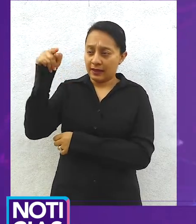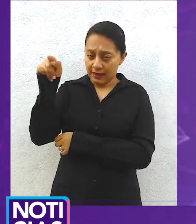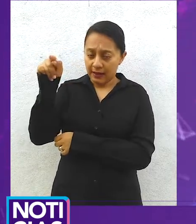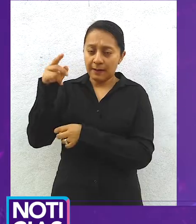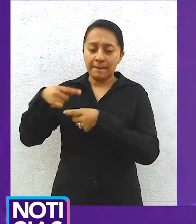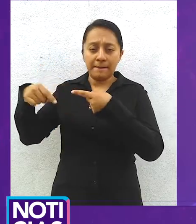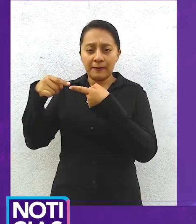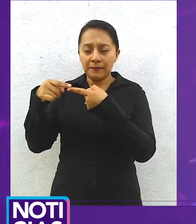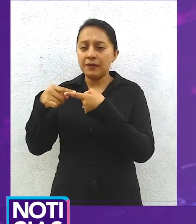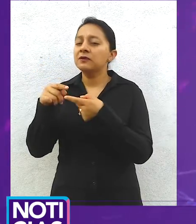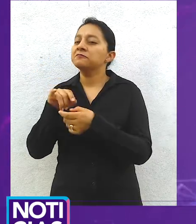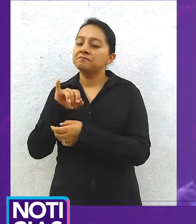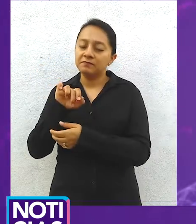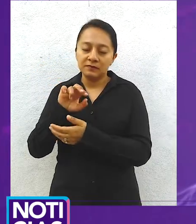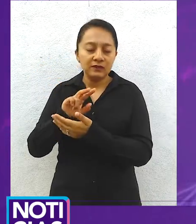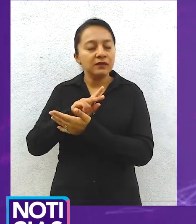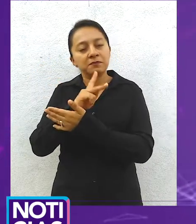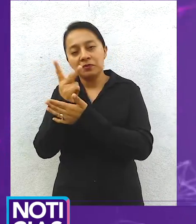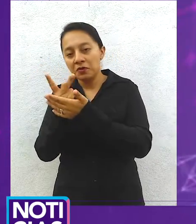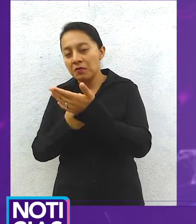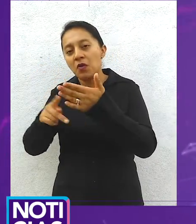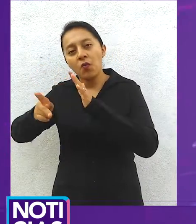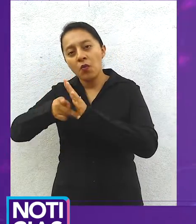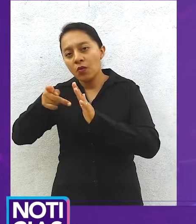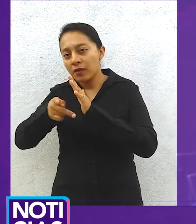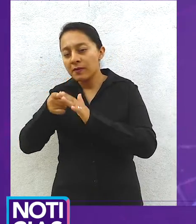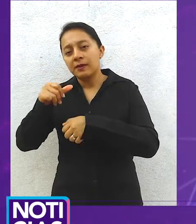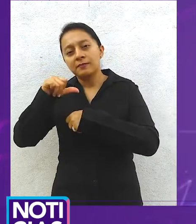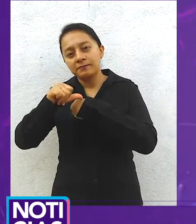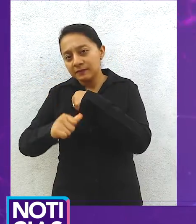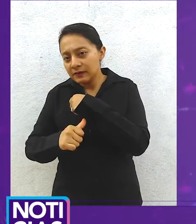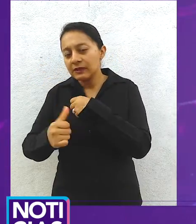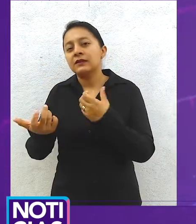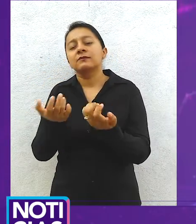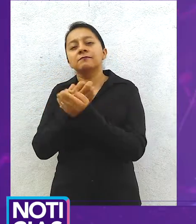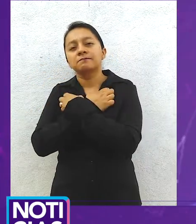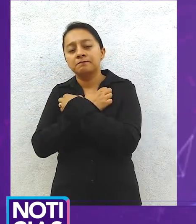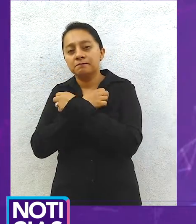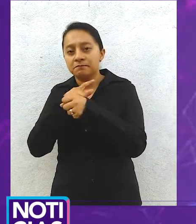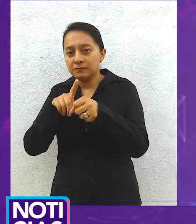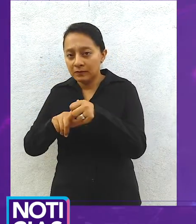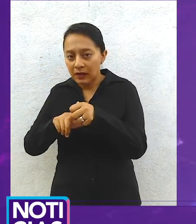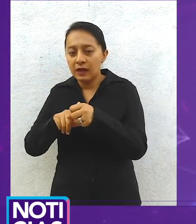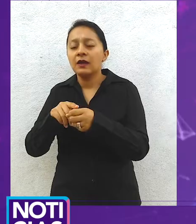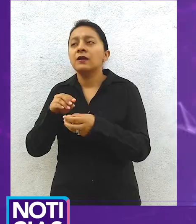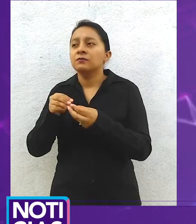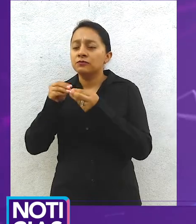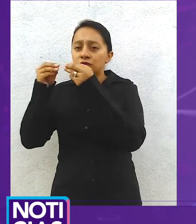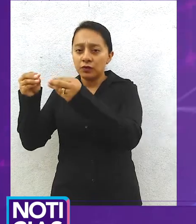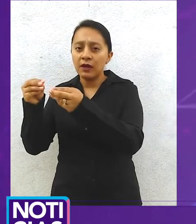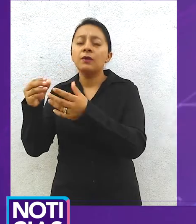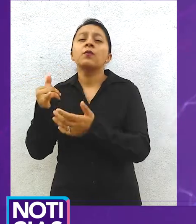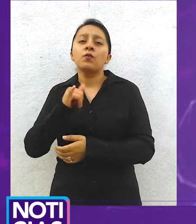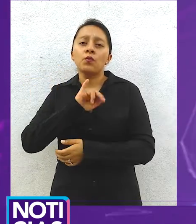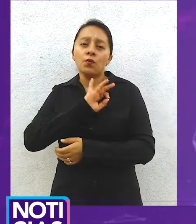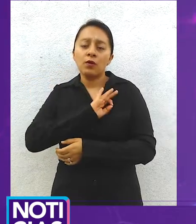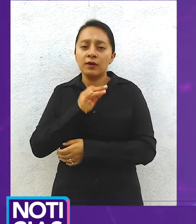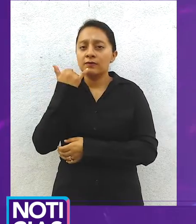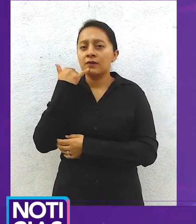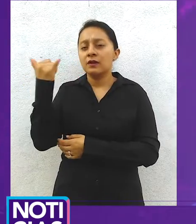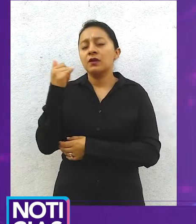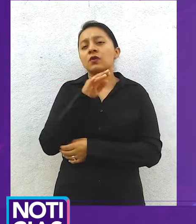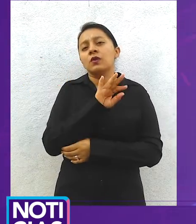Para reagendarlas puede llamar al teléfono 442 291 92 00